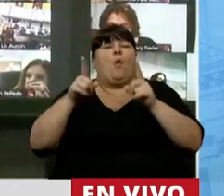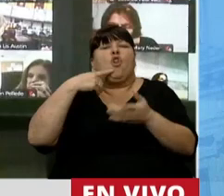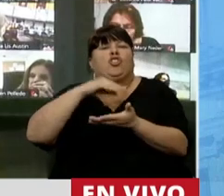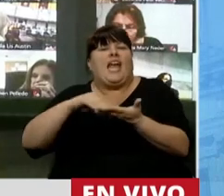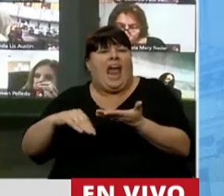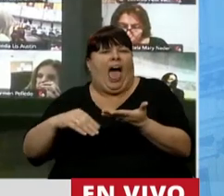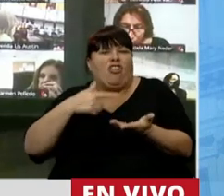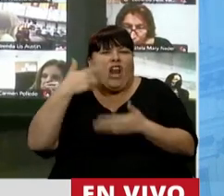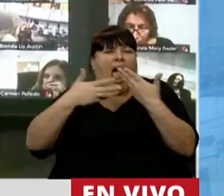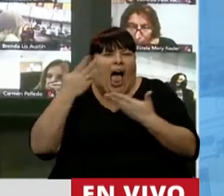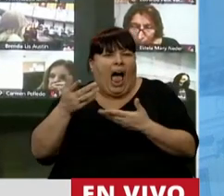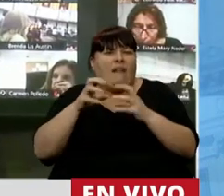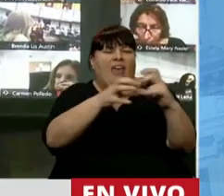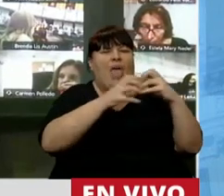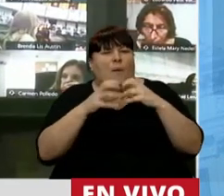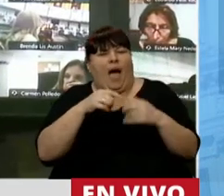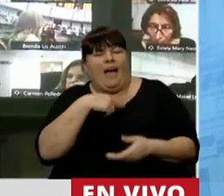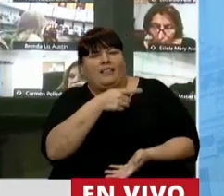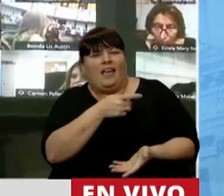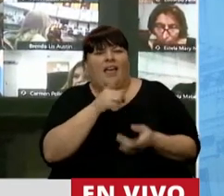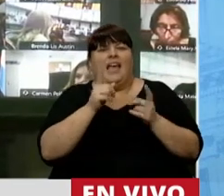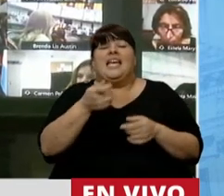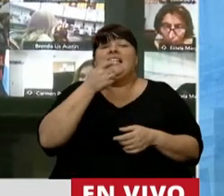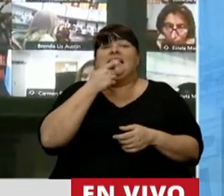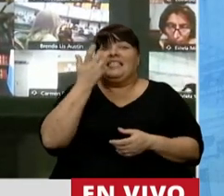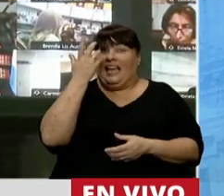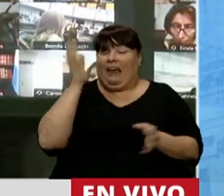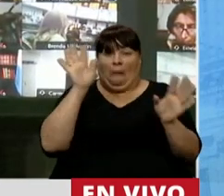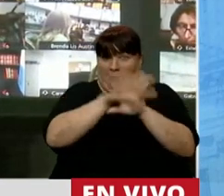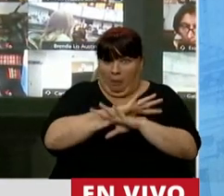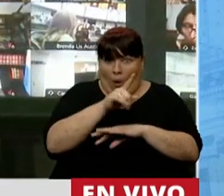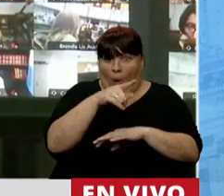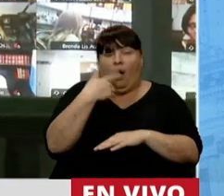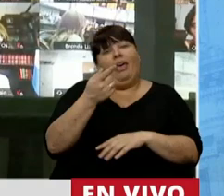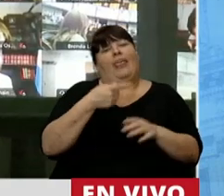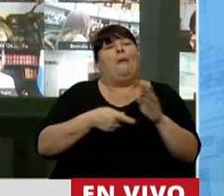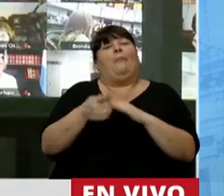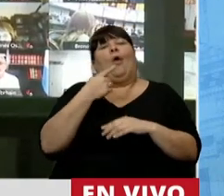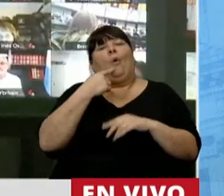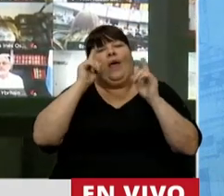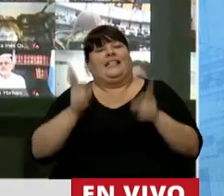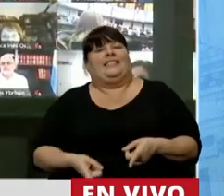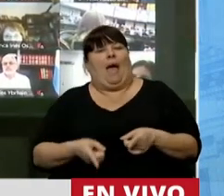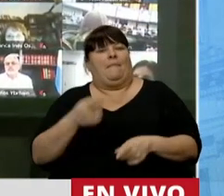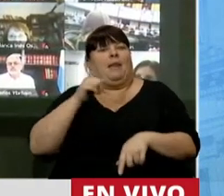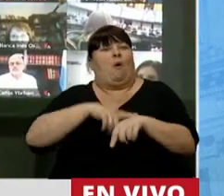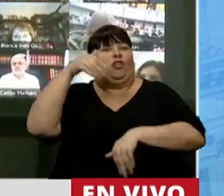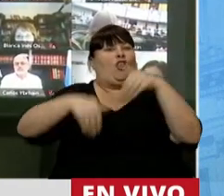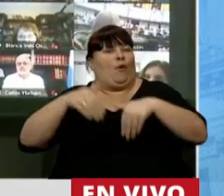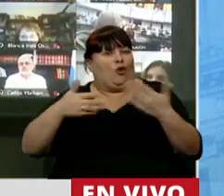senadores las cosas que dicen y debaten. Y si nos descuidamos ya le van a meter incertidumbre electoral.